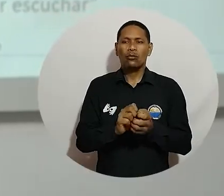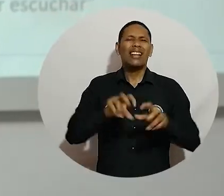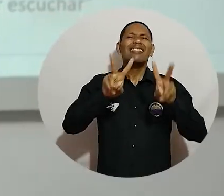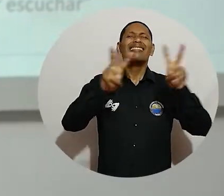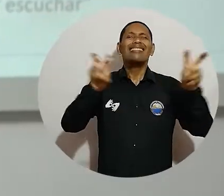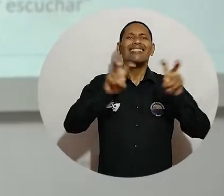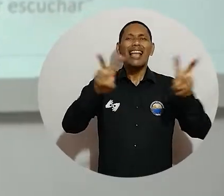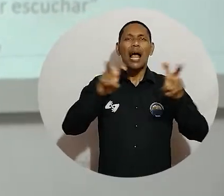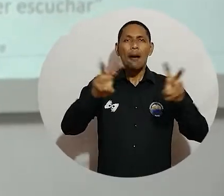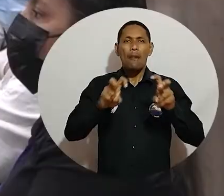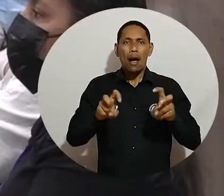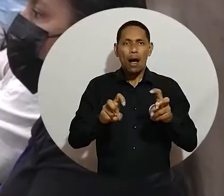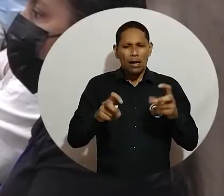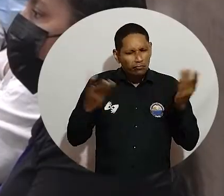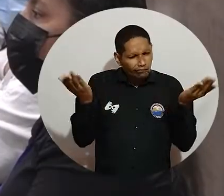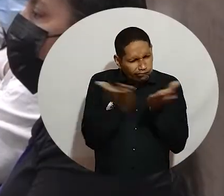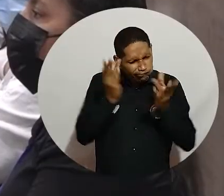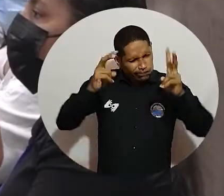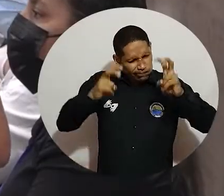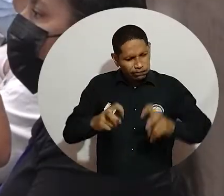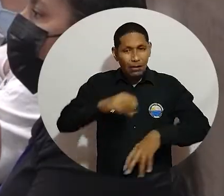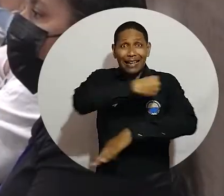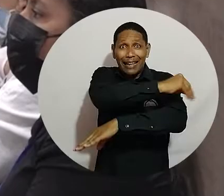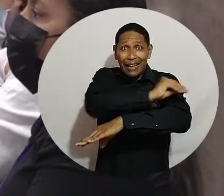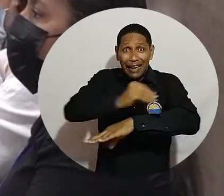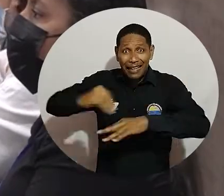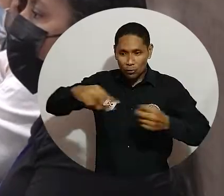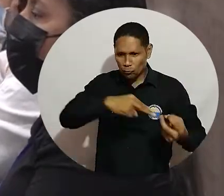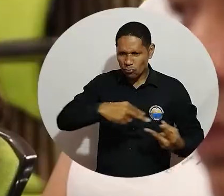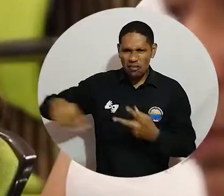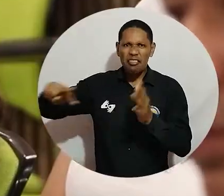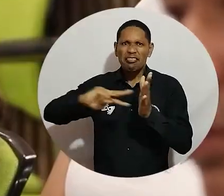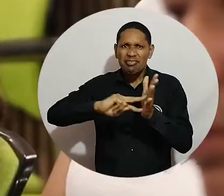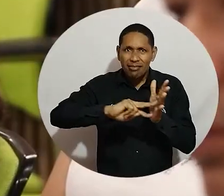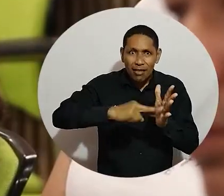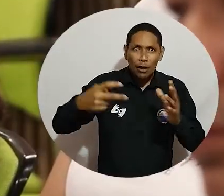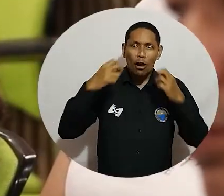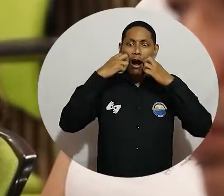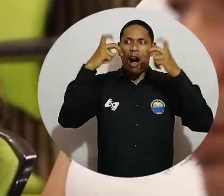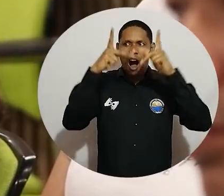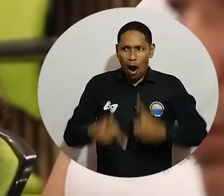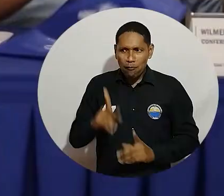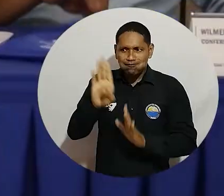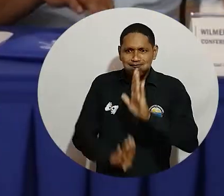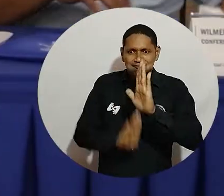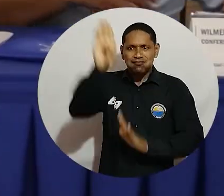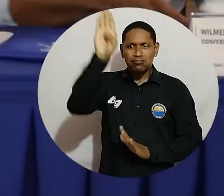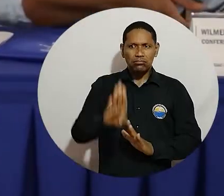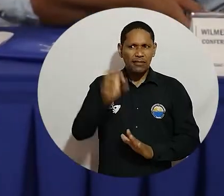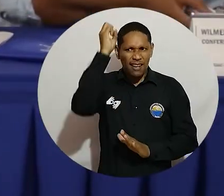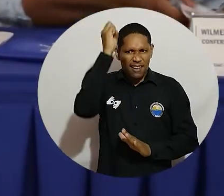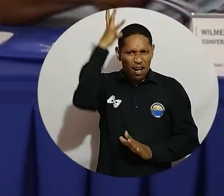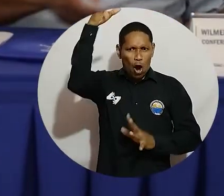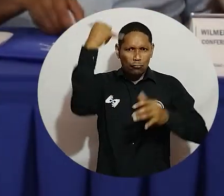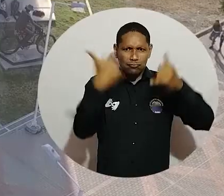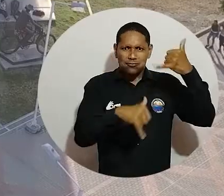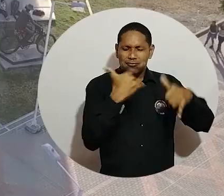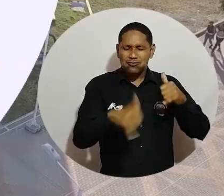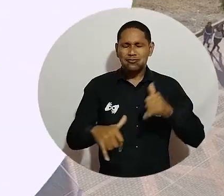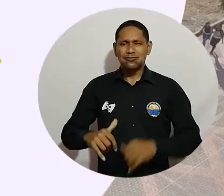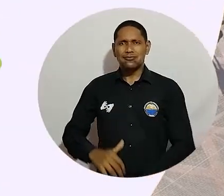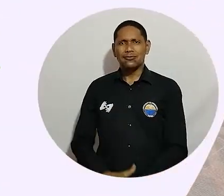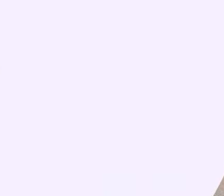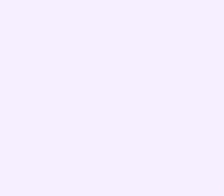campos temáticos, estudios interculturales, gestión educativa, tecnología, desarrollo humano y didáctica de las ciencias.